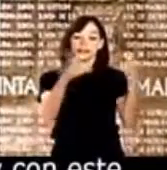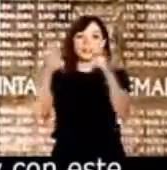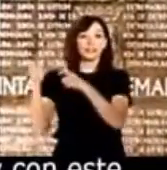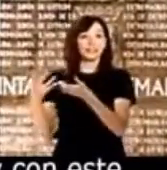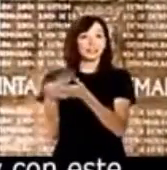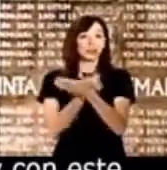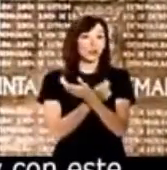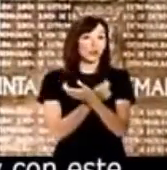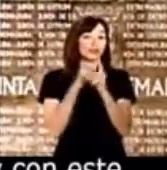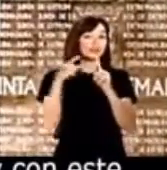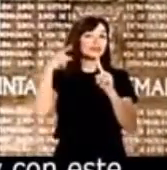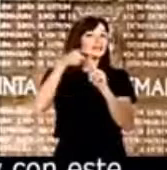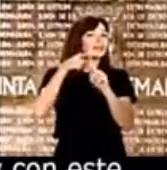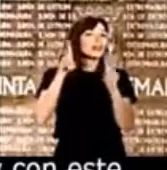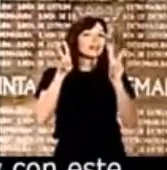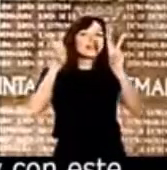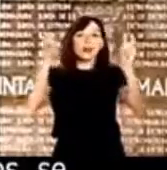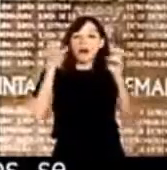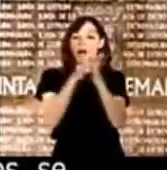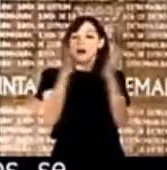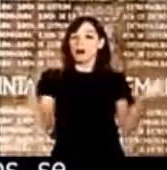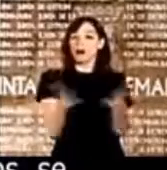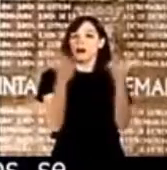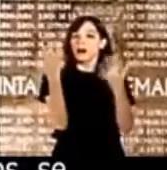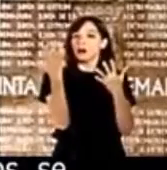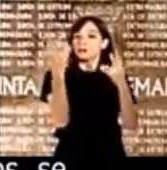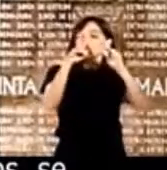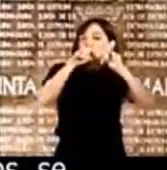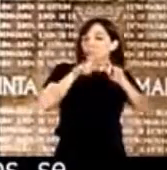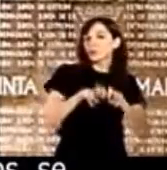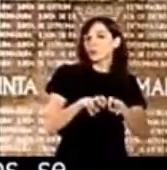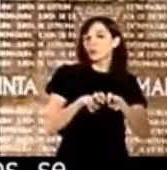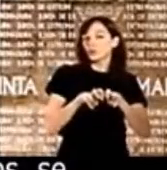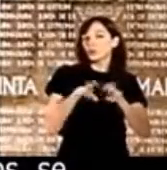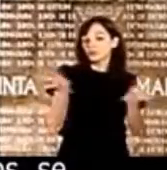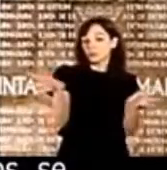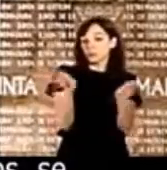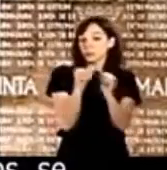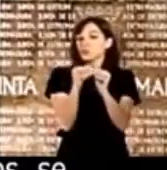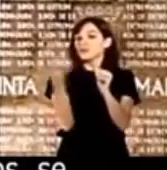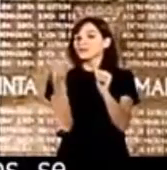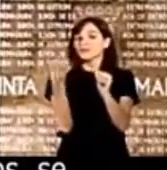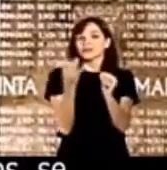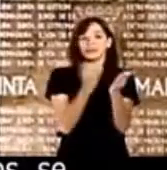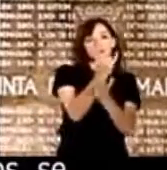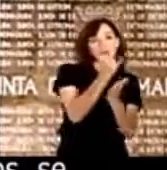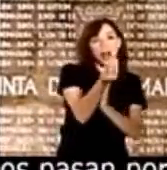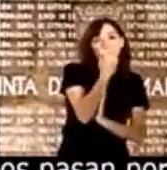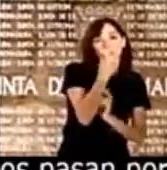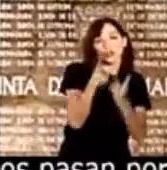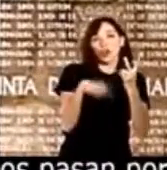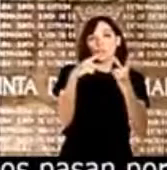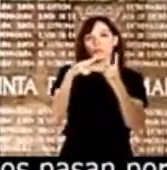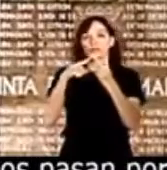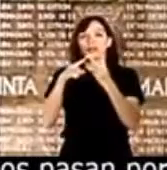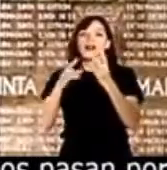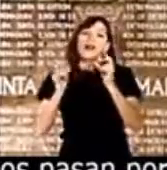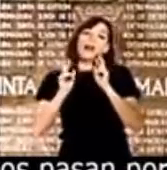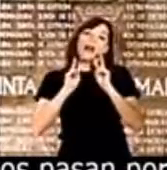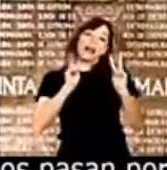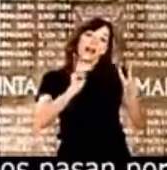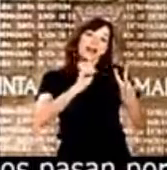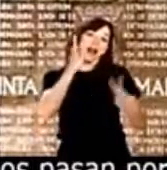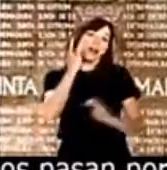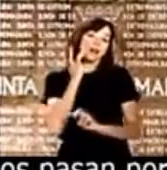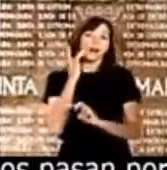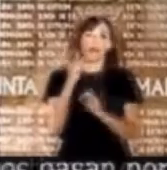que tratar este impulso a la investigación pasan por la agroalimentación, las energías limpias, la economía verde y